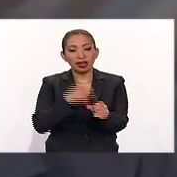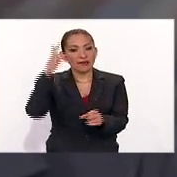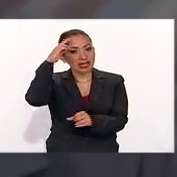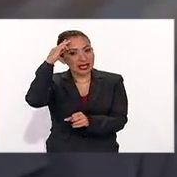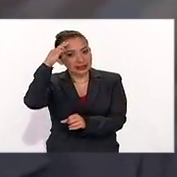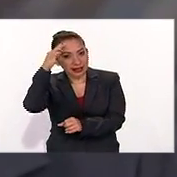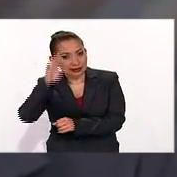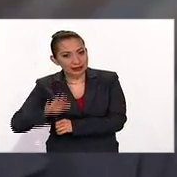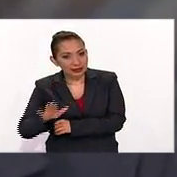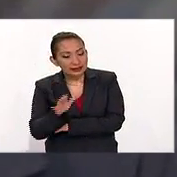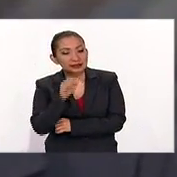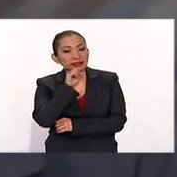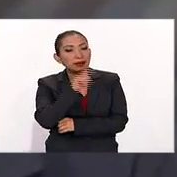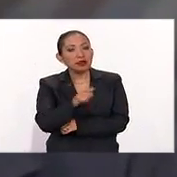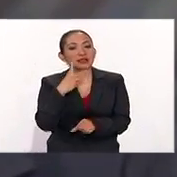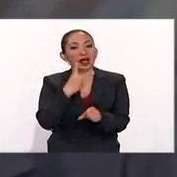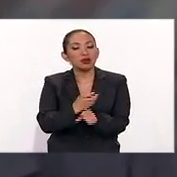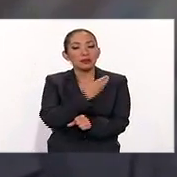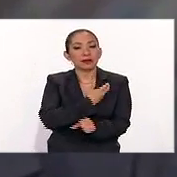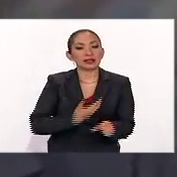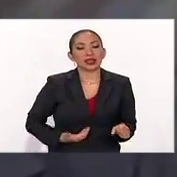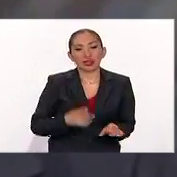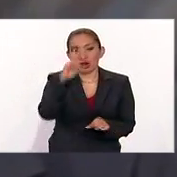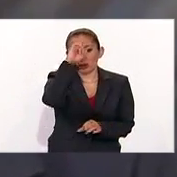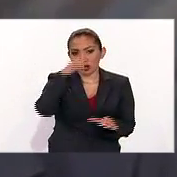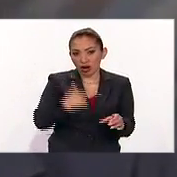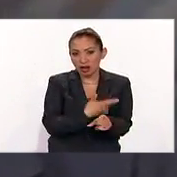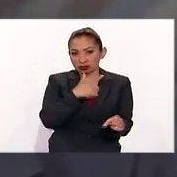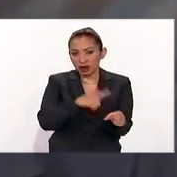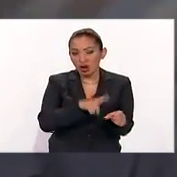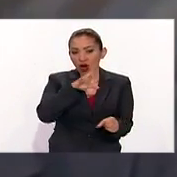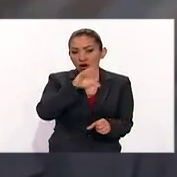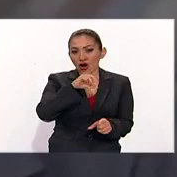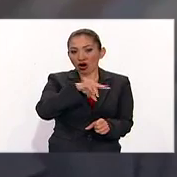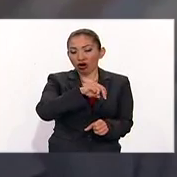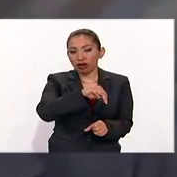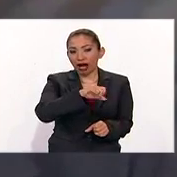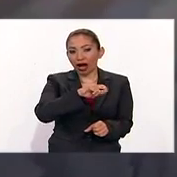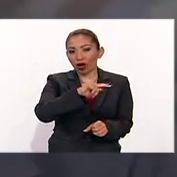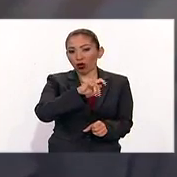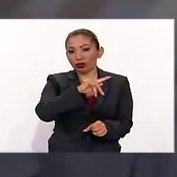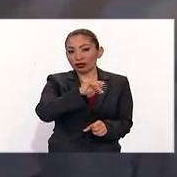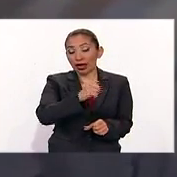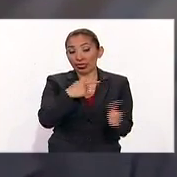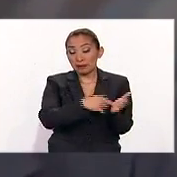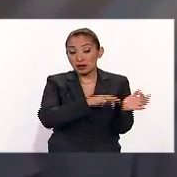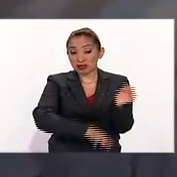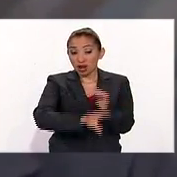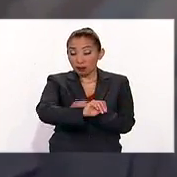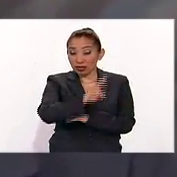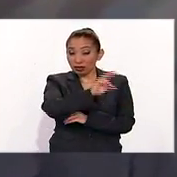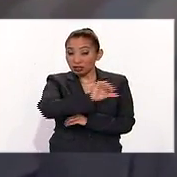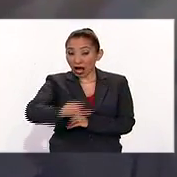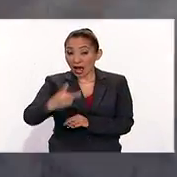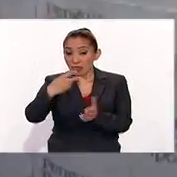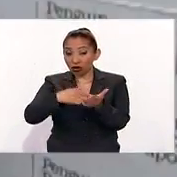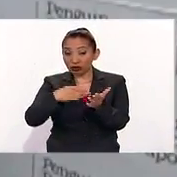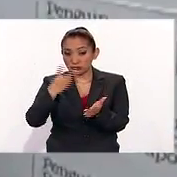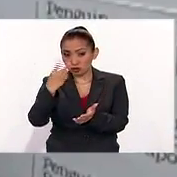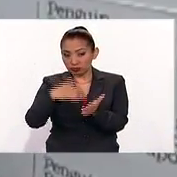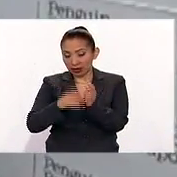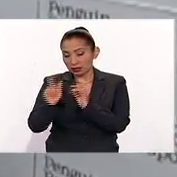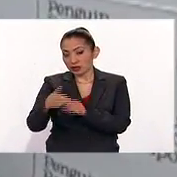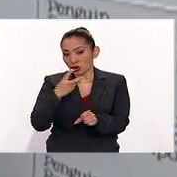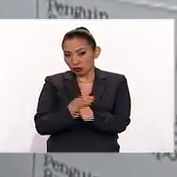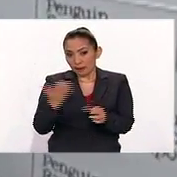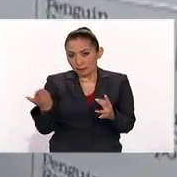Bellas Artes. Además, fue el segundo presidente del Consejo Nacional para la Cultura y las Artes de 1992 a 2000, tras